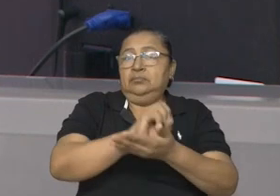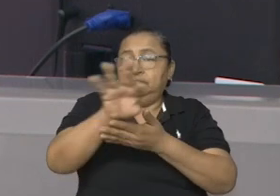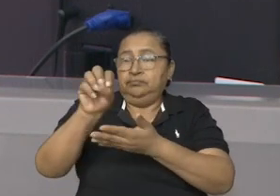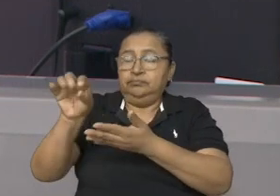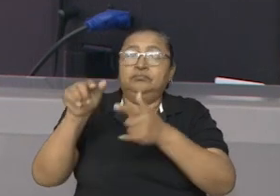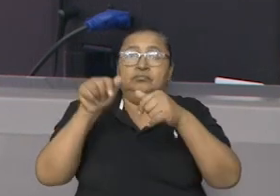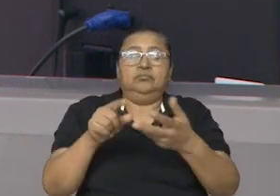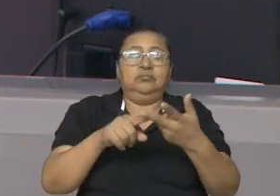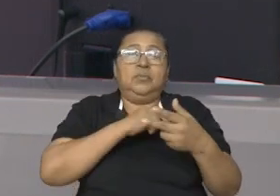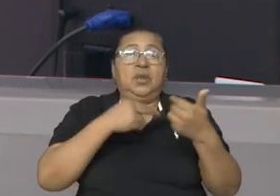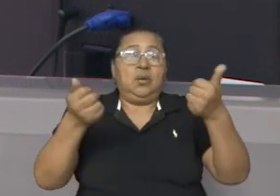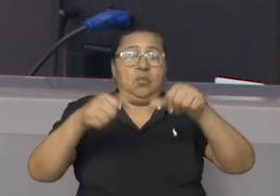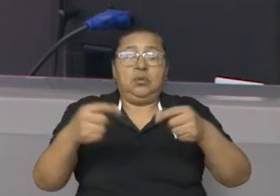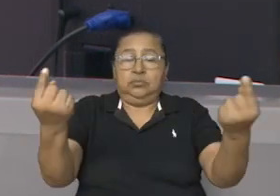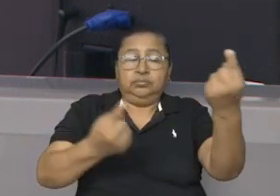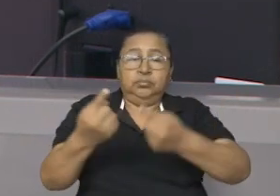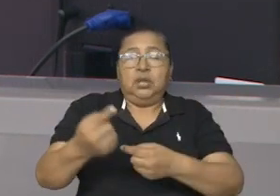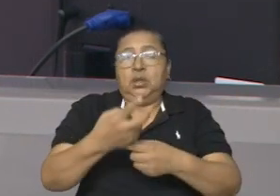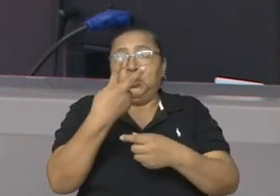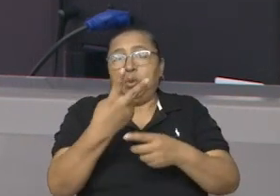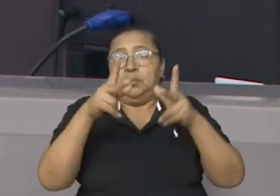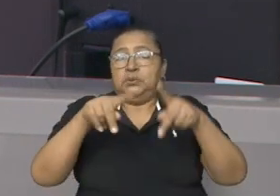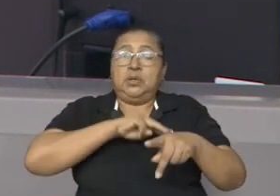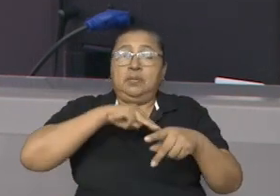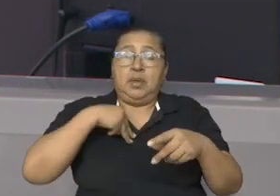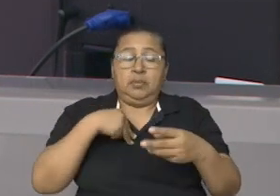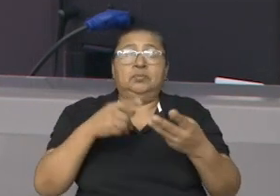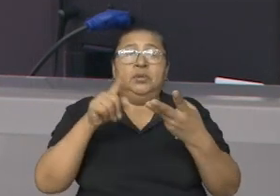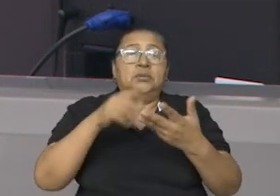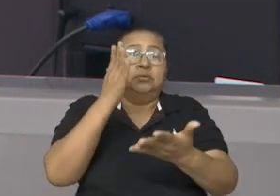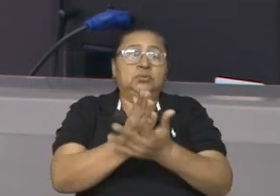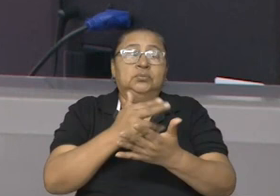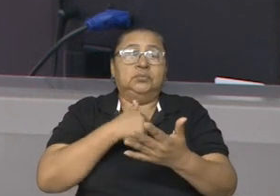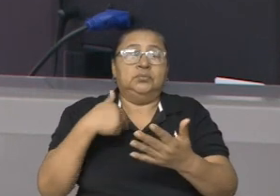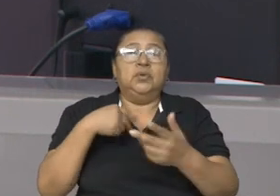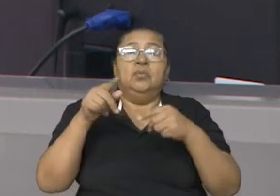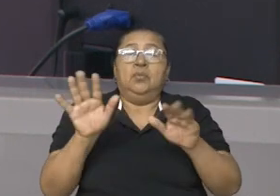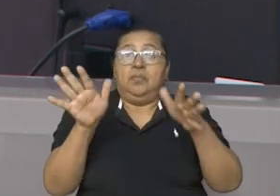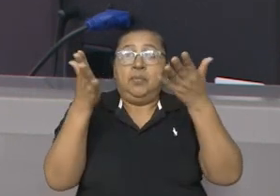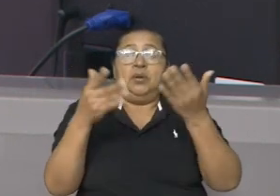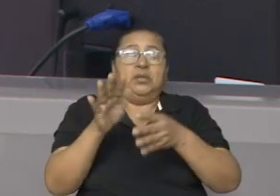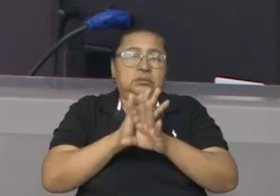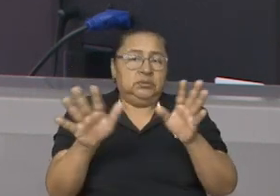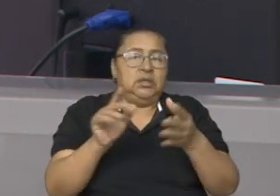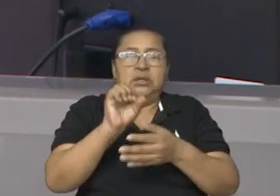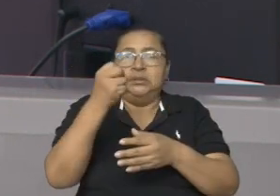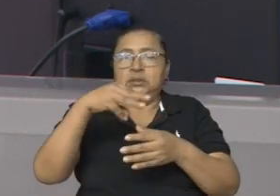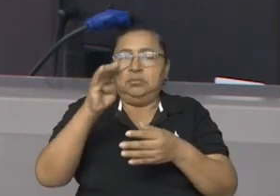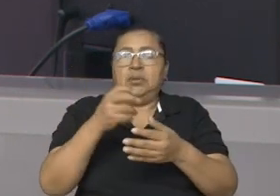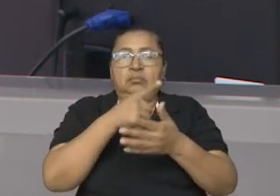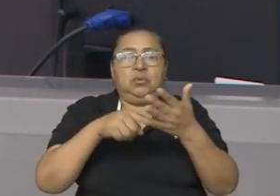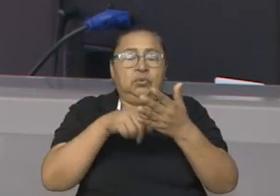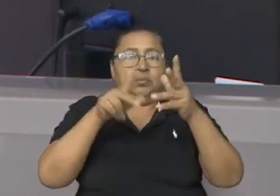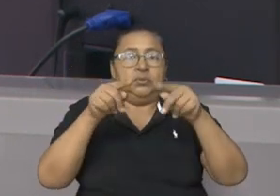Habrá corum con la asistencia de dos de sus miembros. Las resoluciones se tomarán por mayoría simple de votos